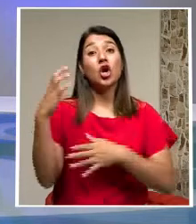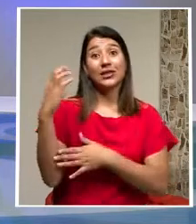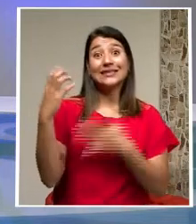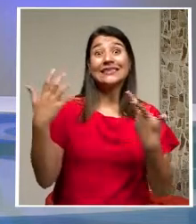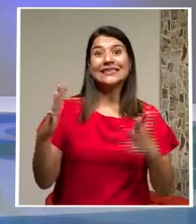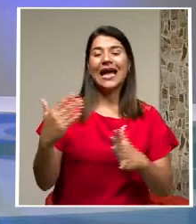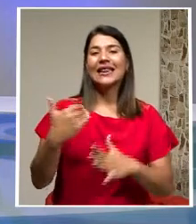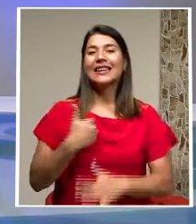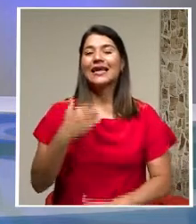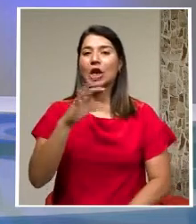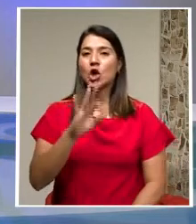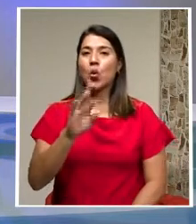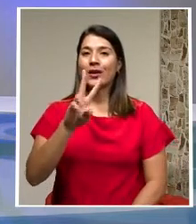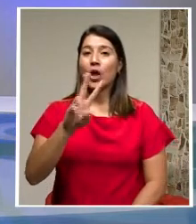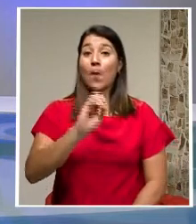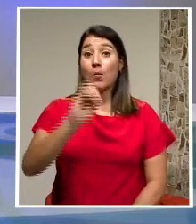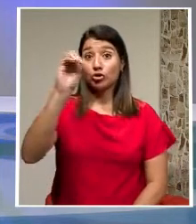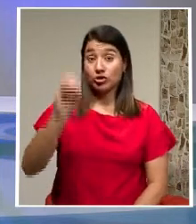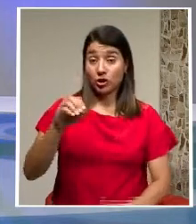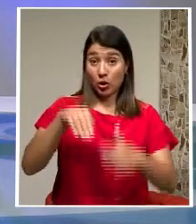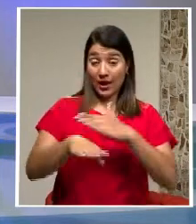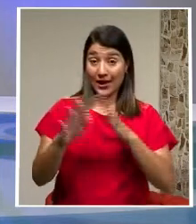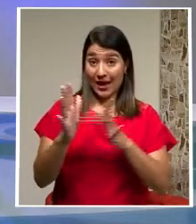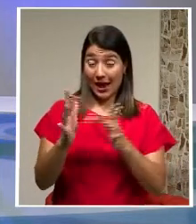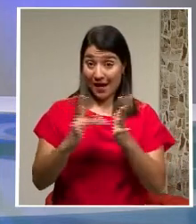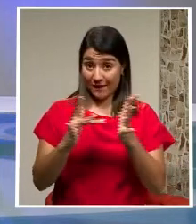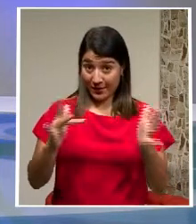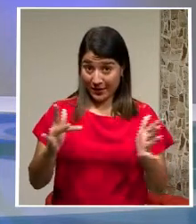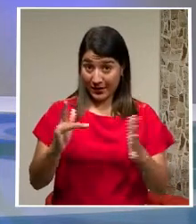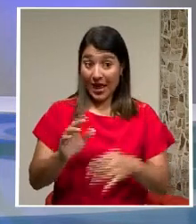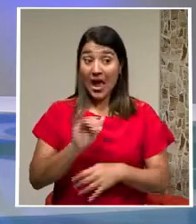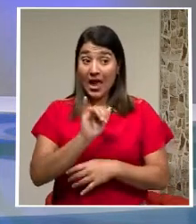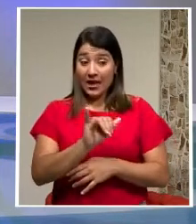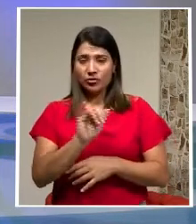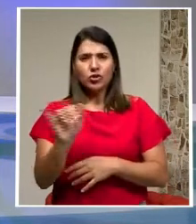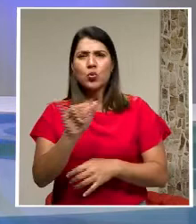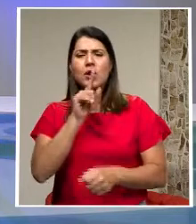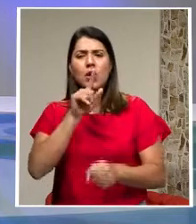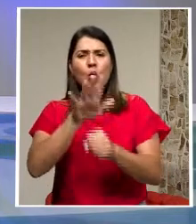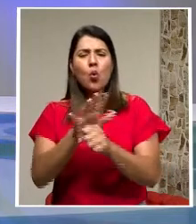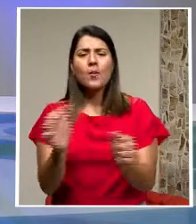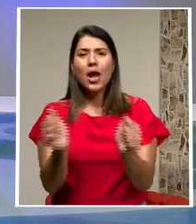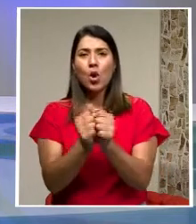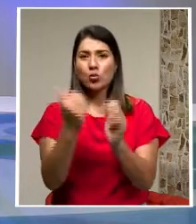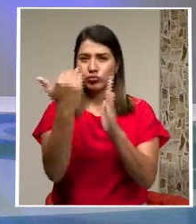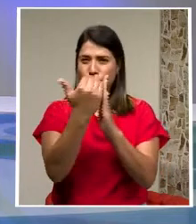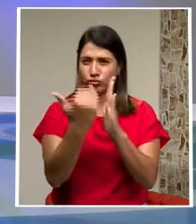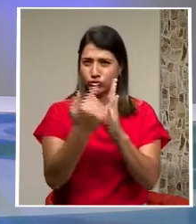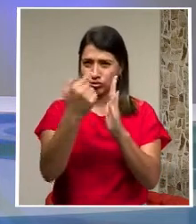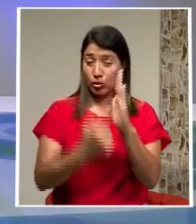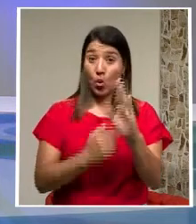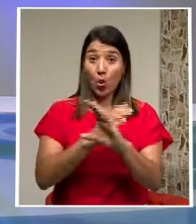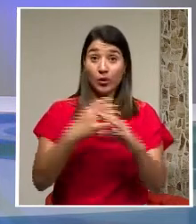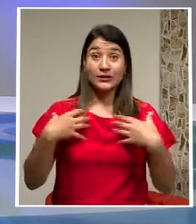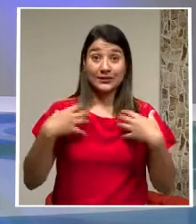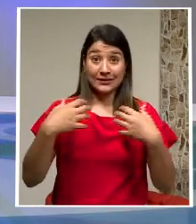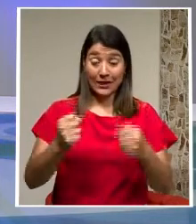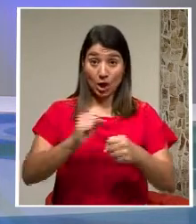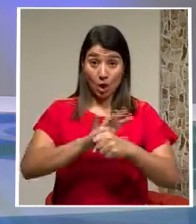% Durante el mes de abril Esto cumpliendo Con los protocolos Contra la COVID-19